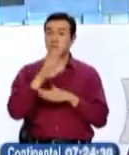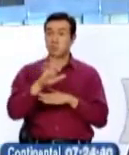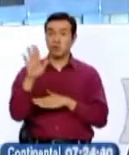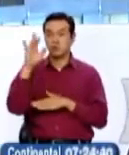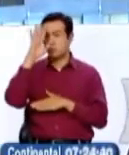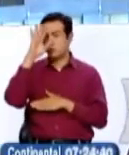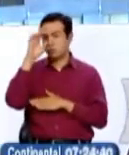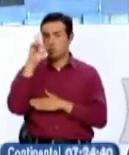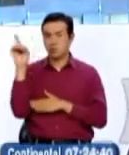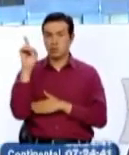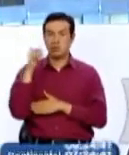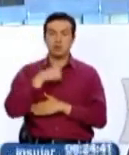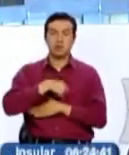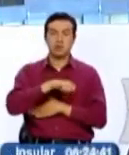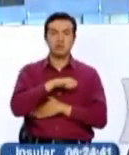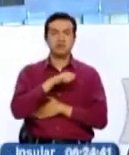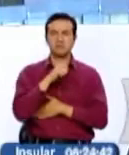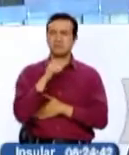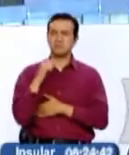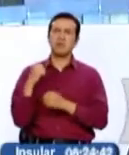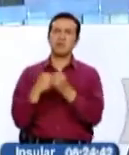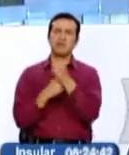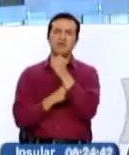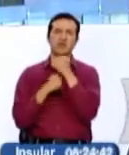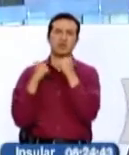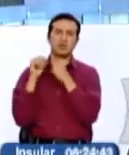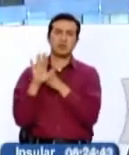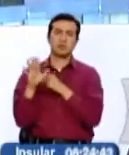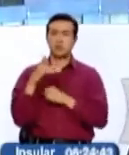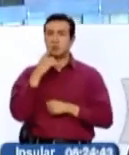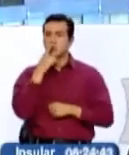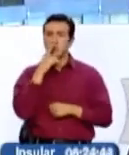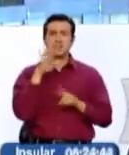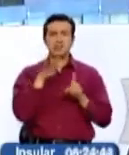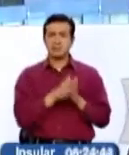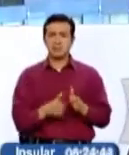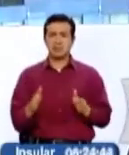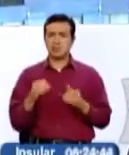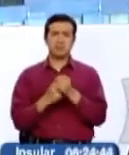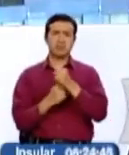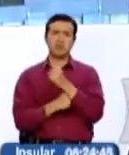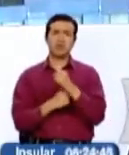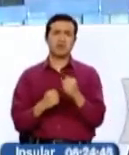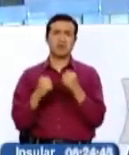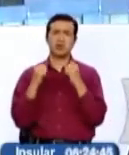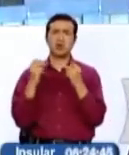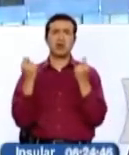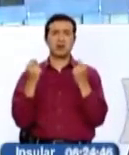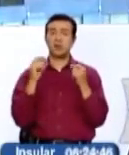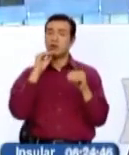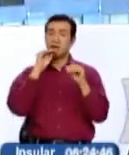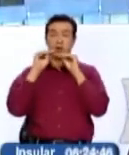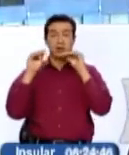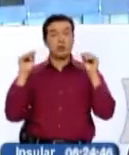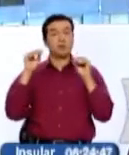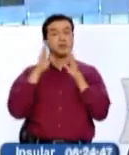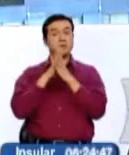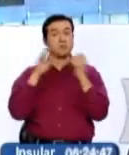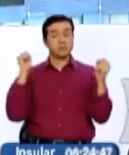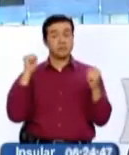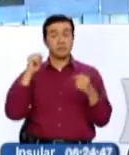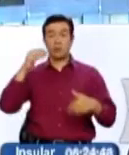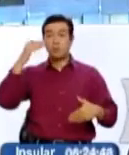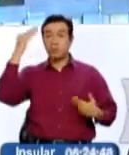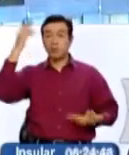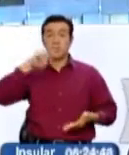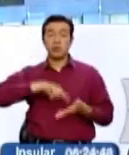derecha española, han logrado fortalecerse. Y lo curioso, en seis meses. Creo que este es un fuerte llamado de atención para entender que la política